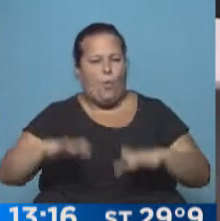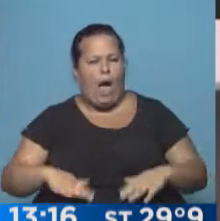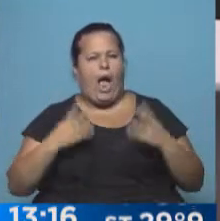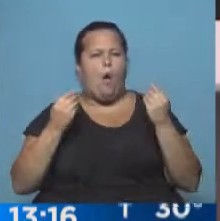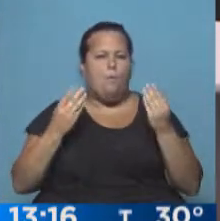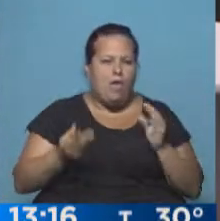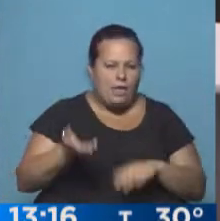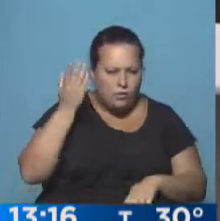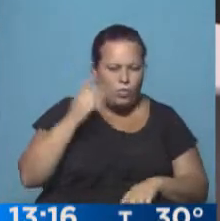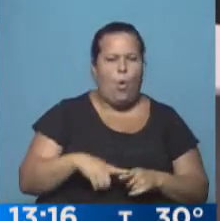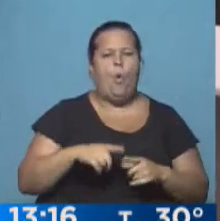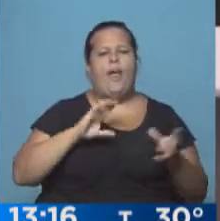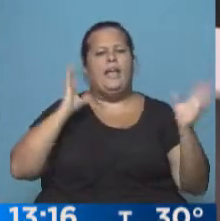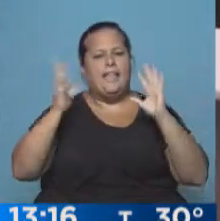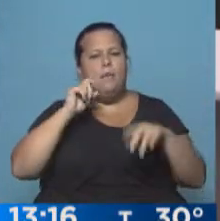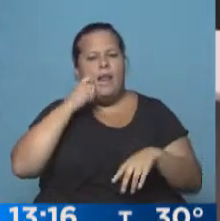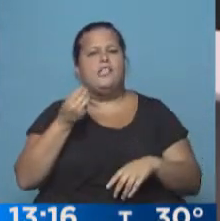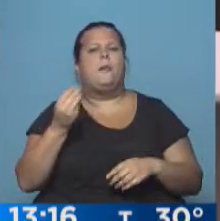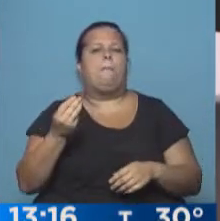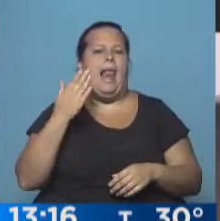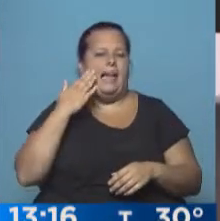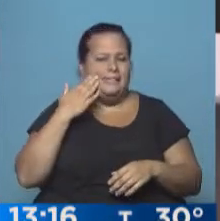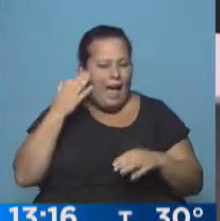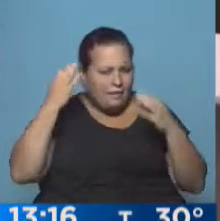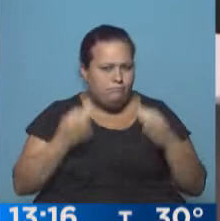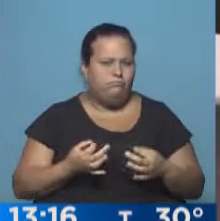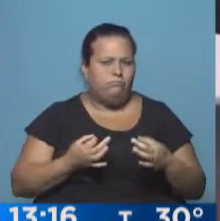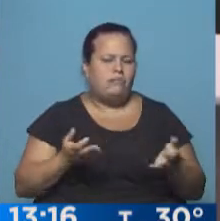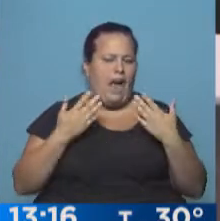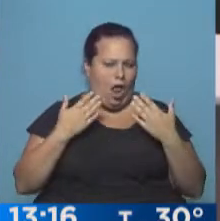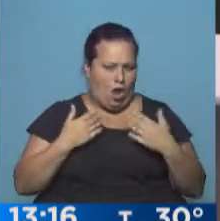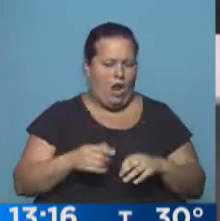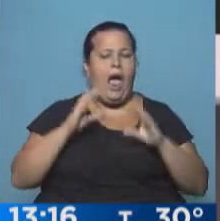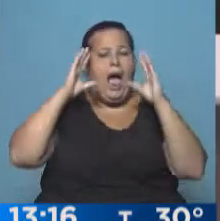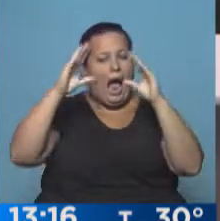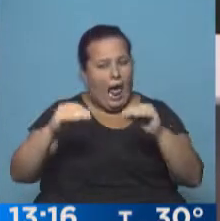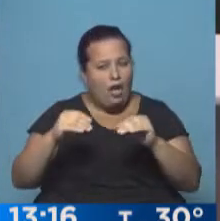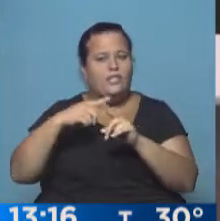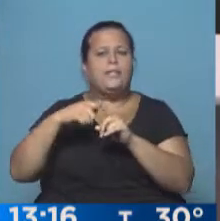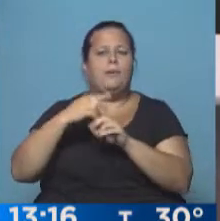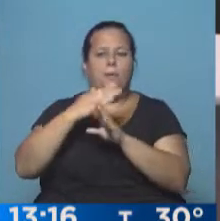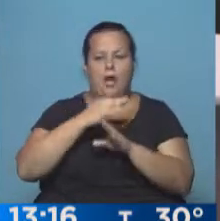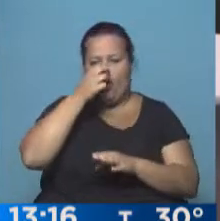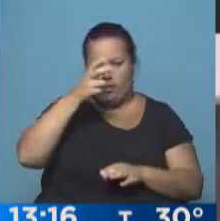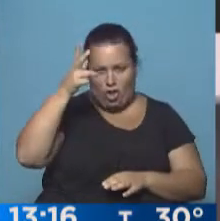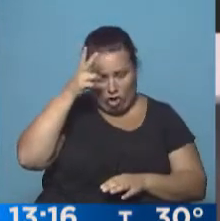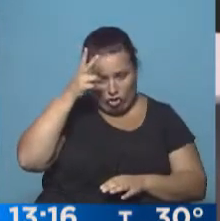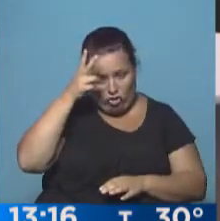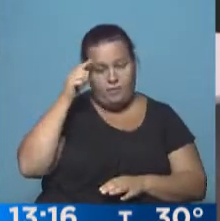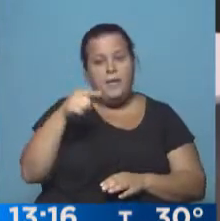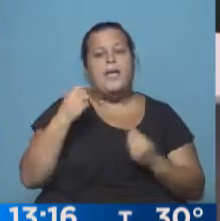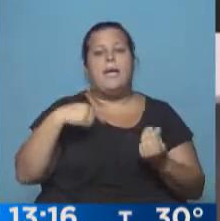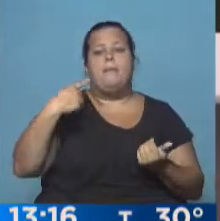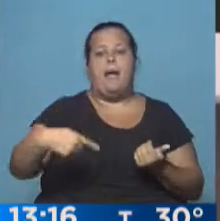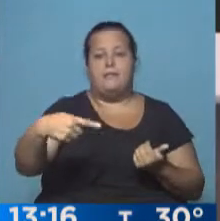humedad en alza, condiciones favorables entonces para tener una tarde realmente muy calurosa. Hacia la noche descenderá a unos 28 grados. ¿Y qué sucederán